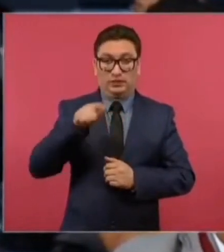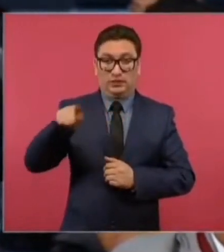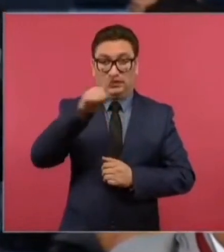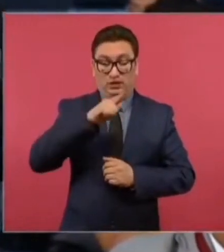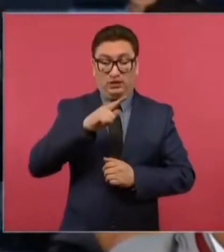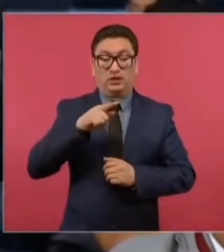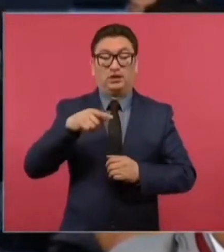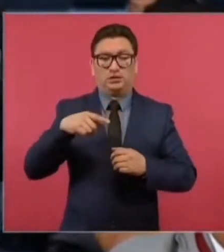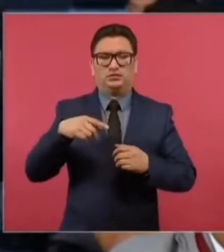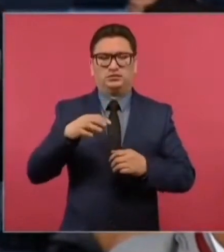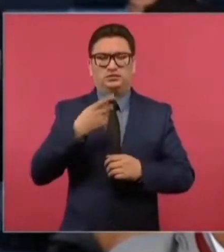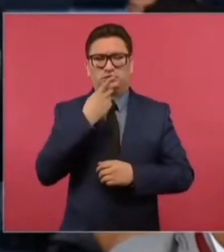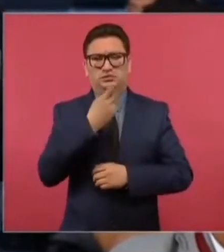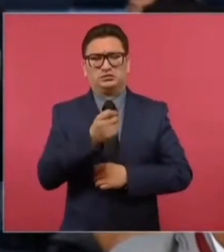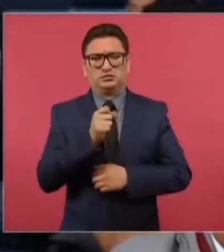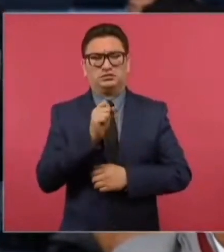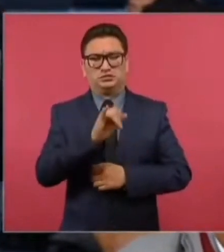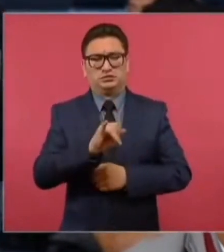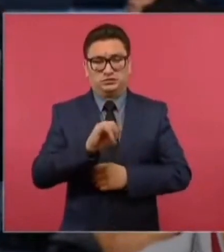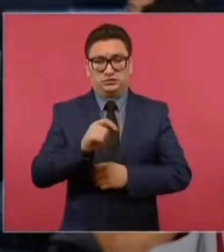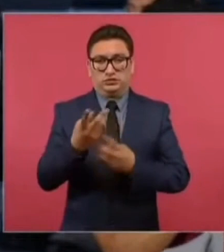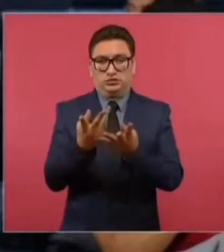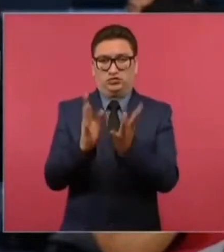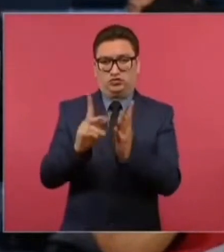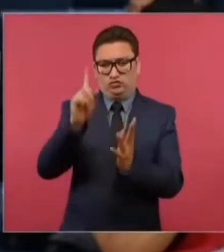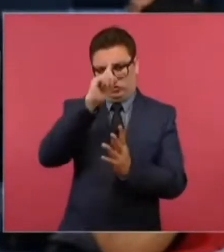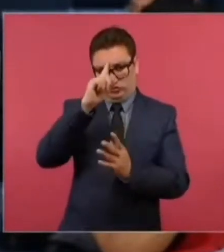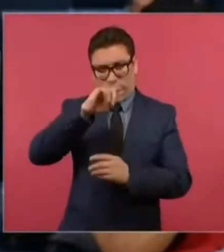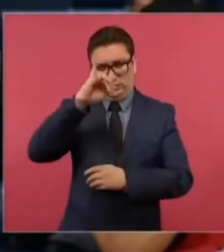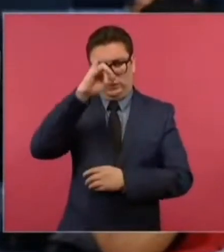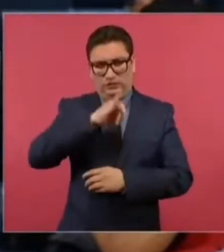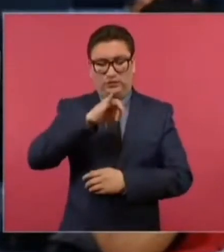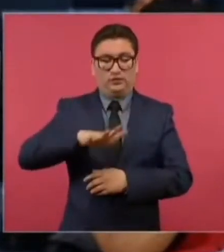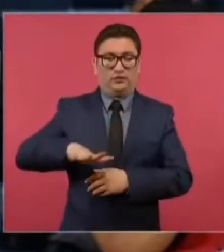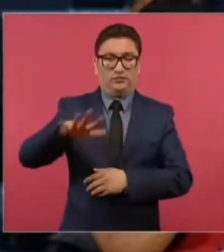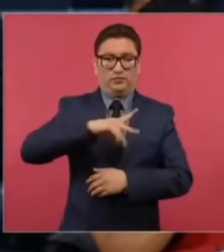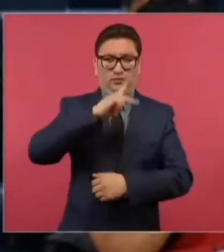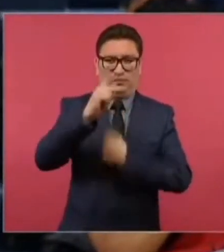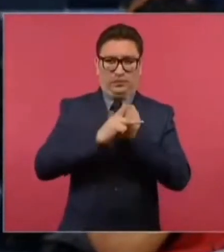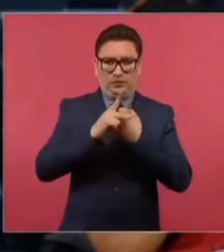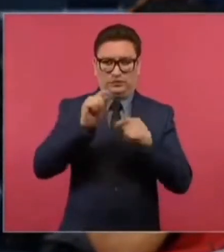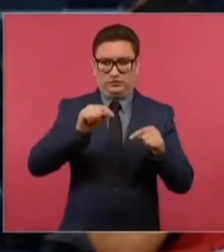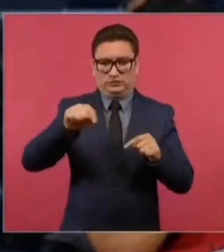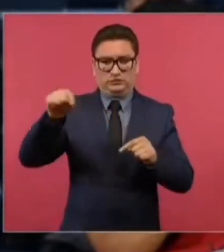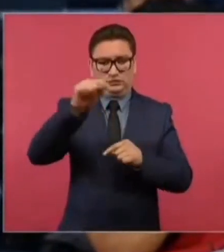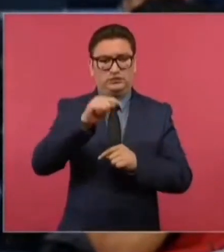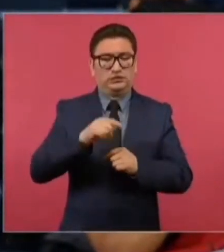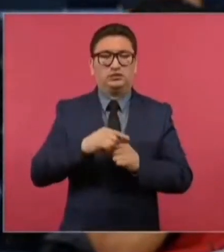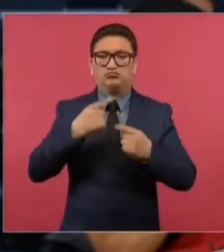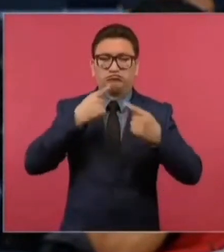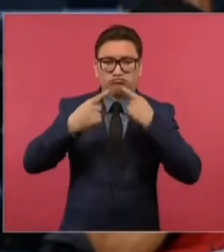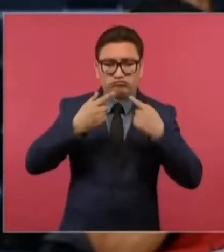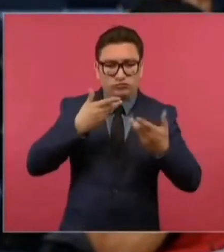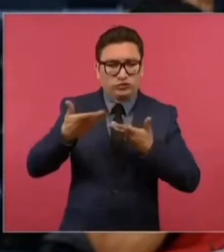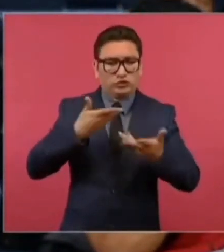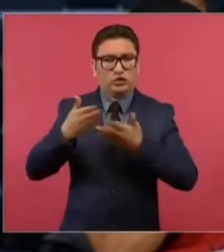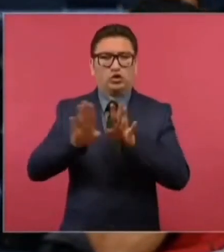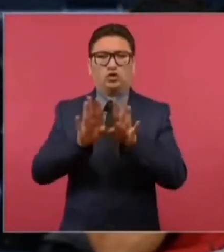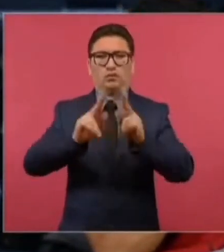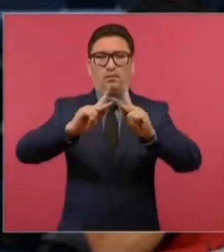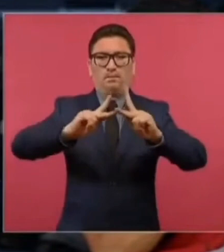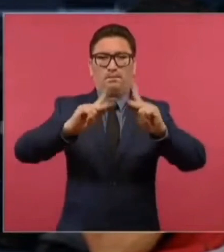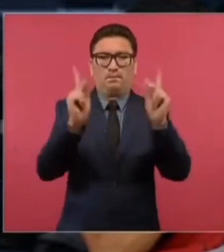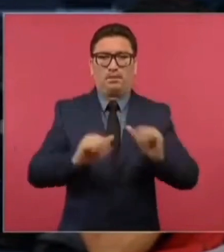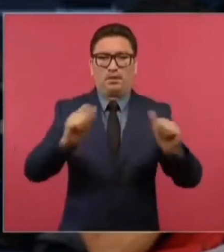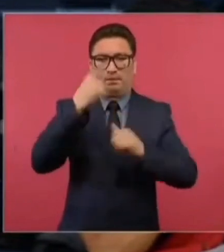que los consejeros de jefes de Estado van a discutir la fórmula de paz